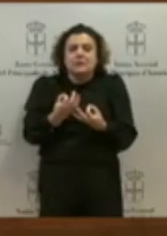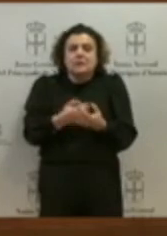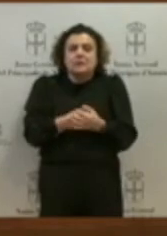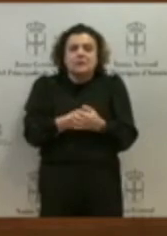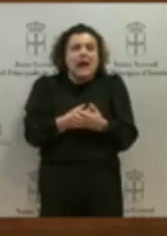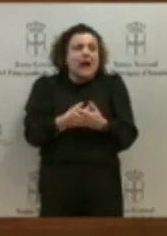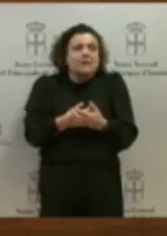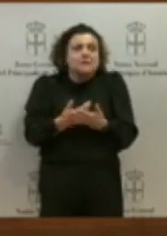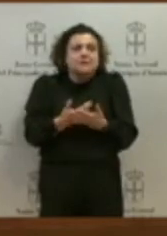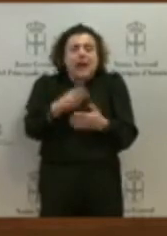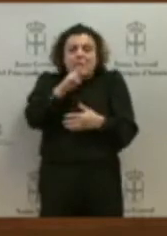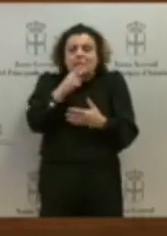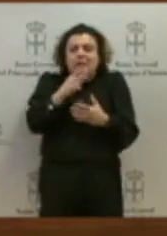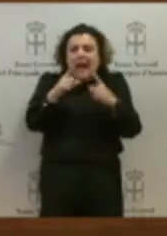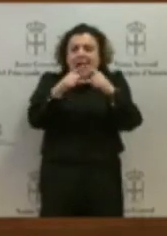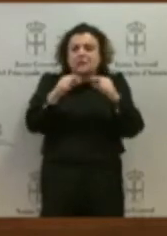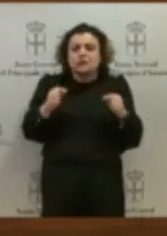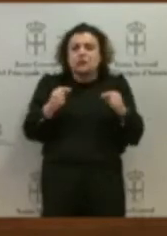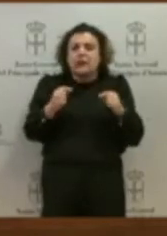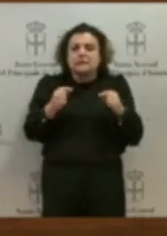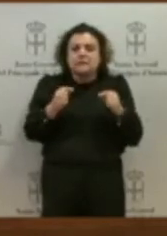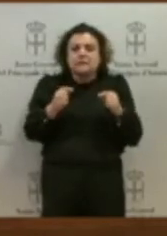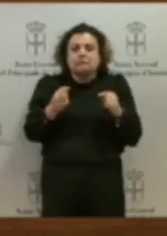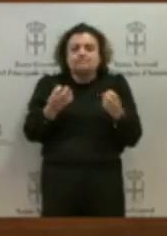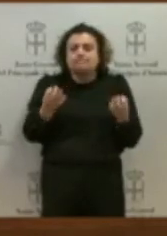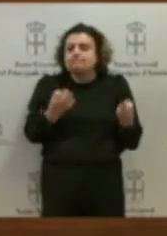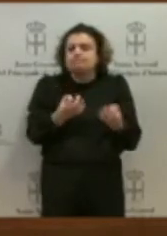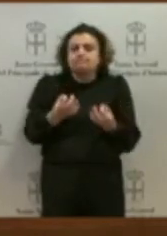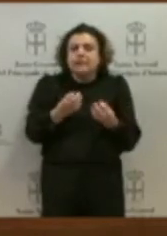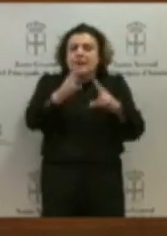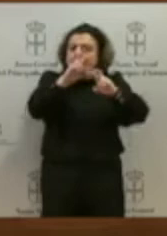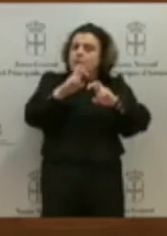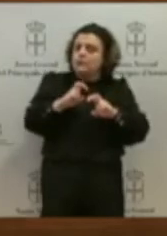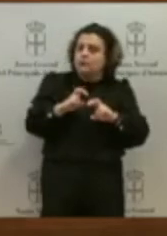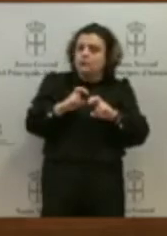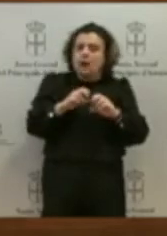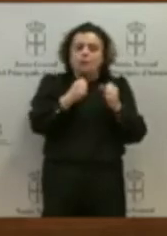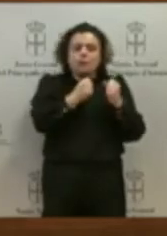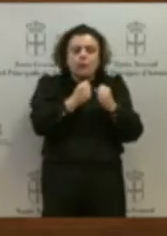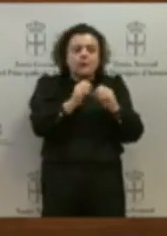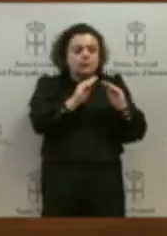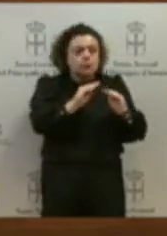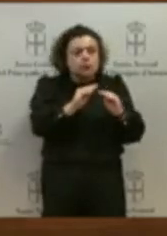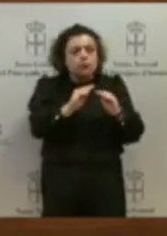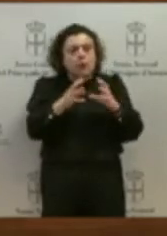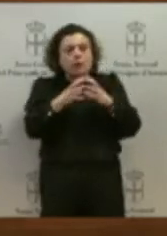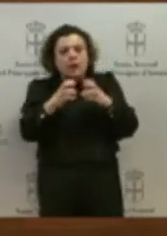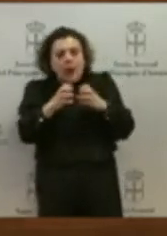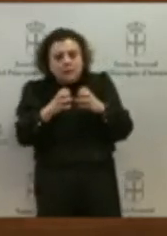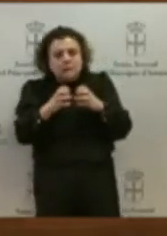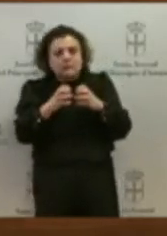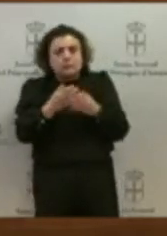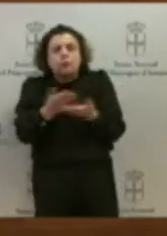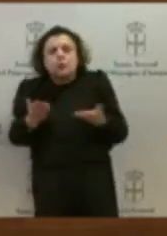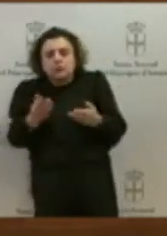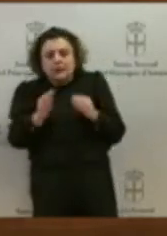con sus propias fuerzas, con su voluntad, un futuro para construir, que deja de esperar, que